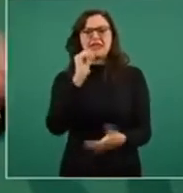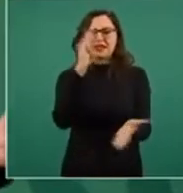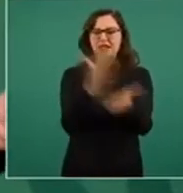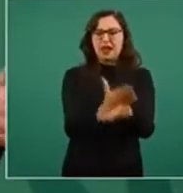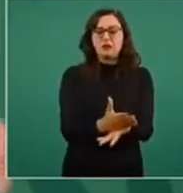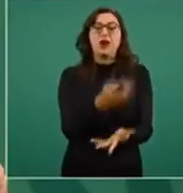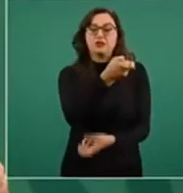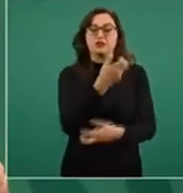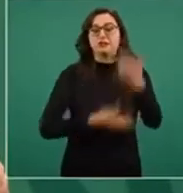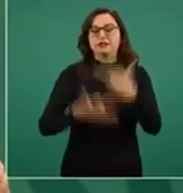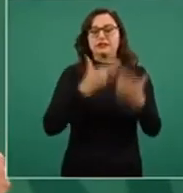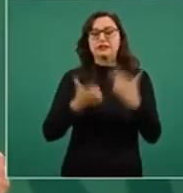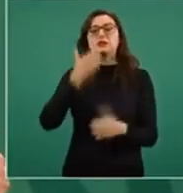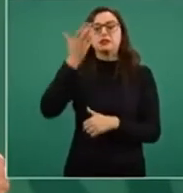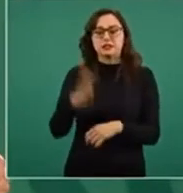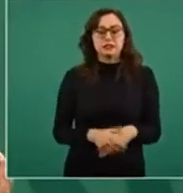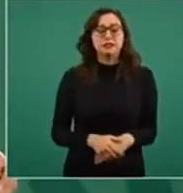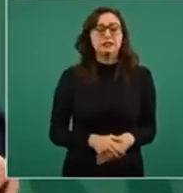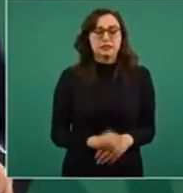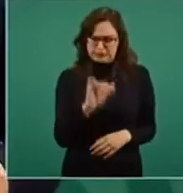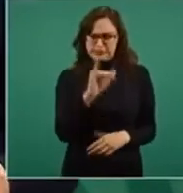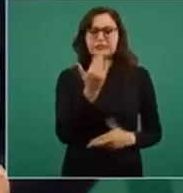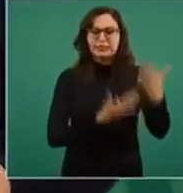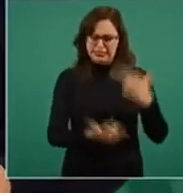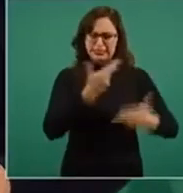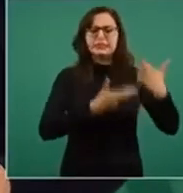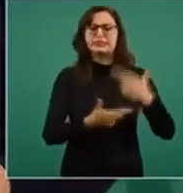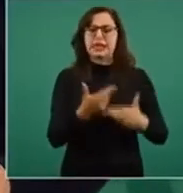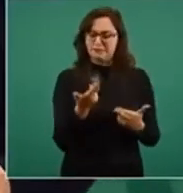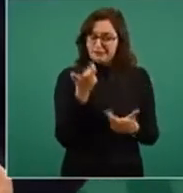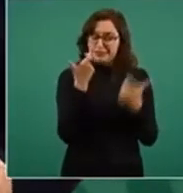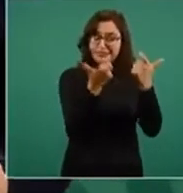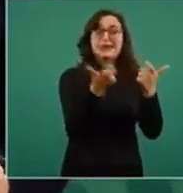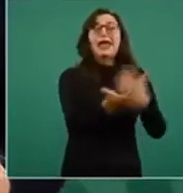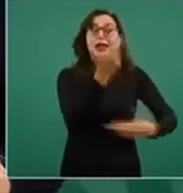regresar. Yo digo, sí, que regresen. Pero lo que se robaron...